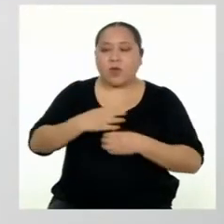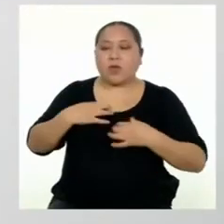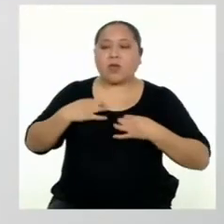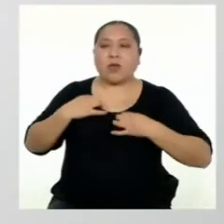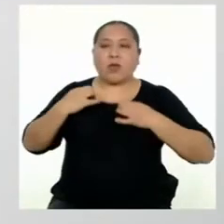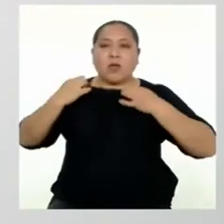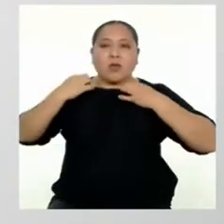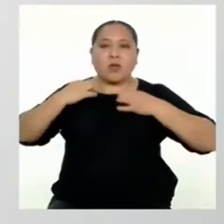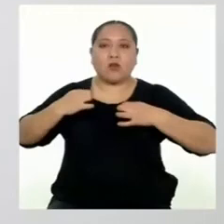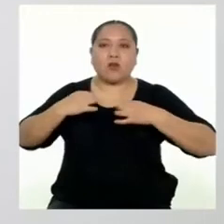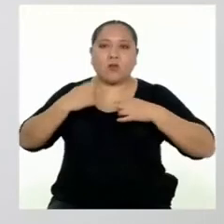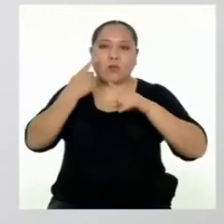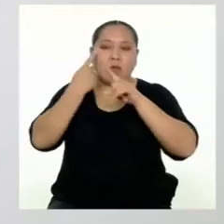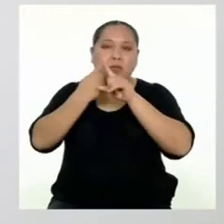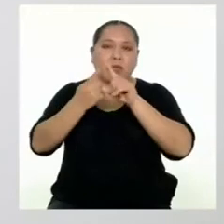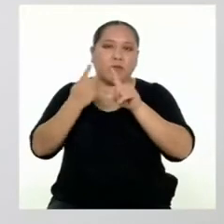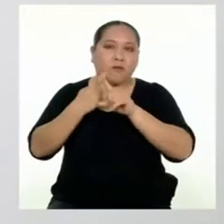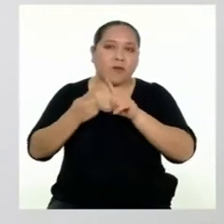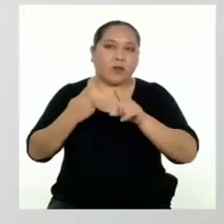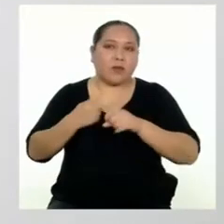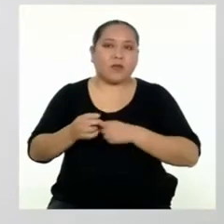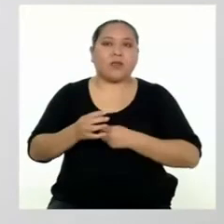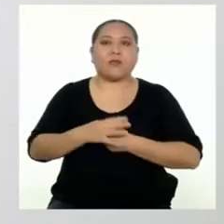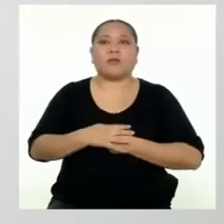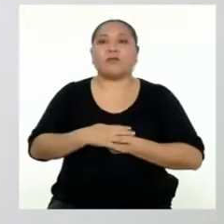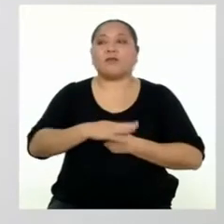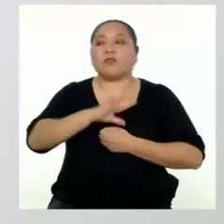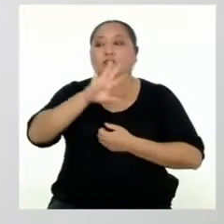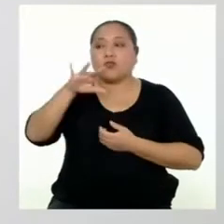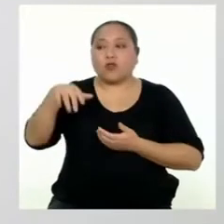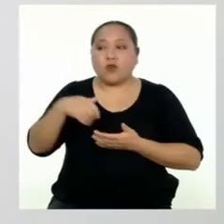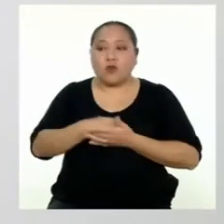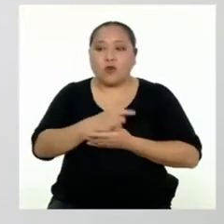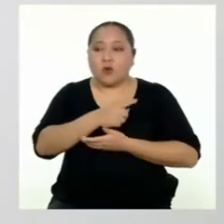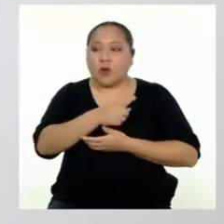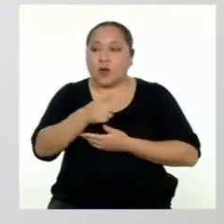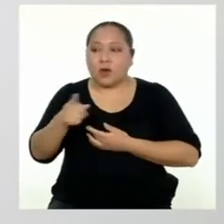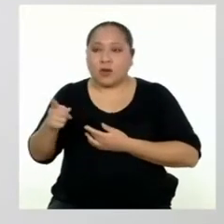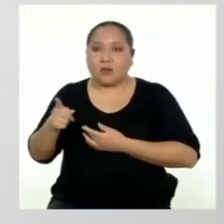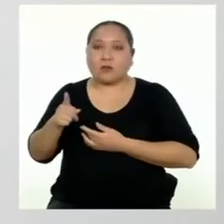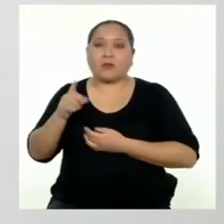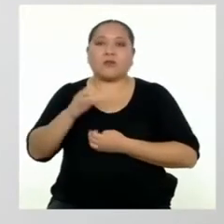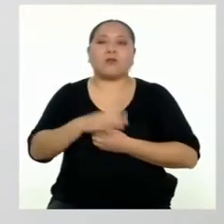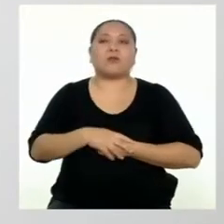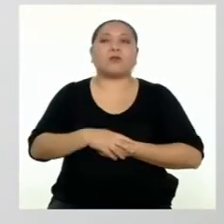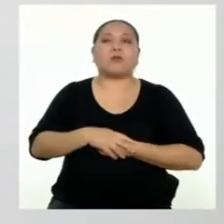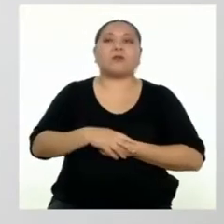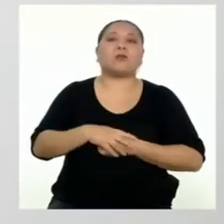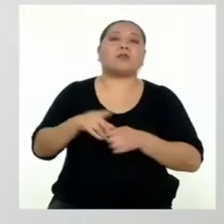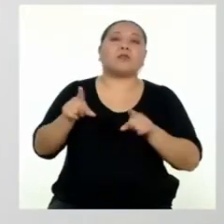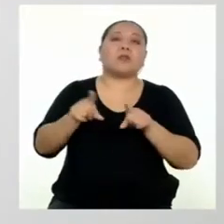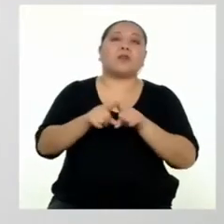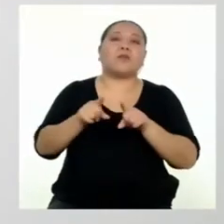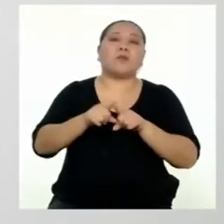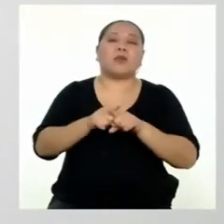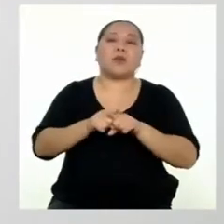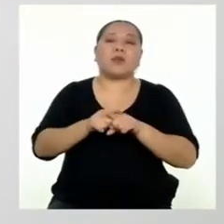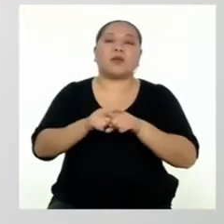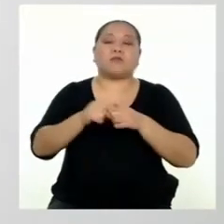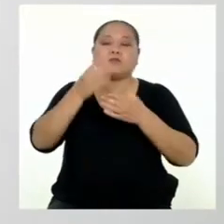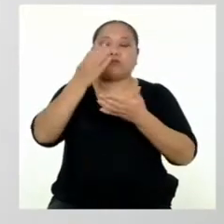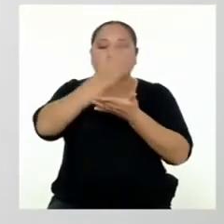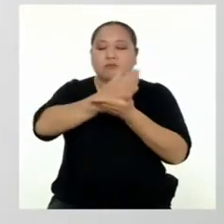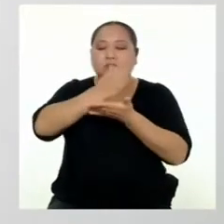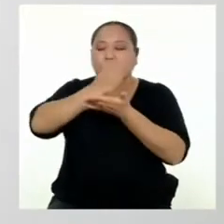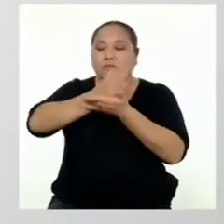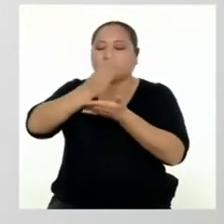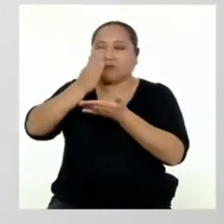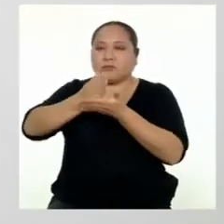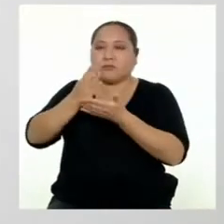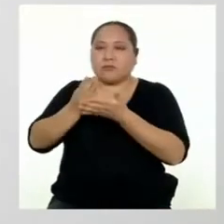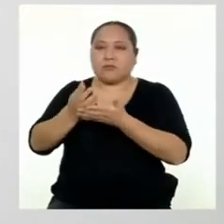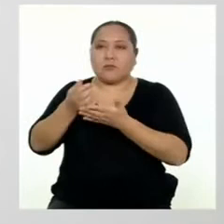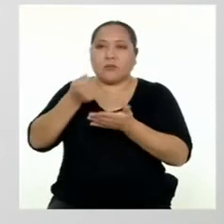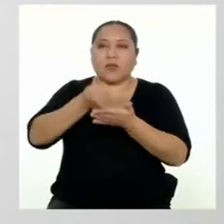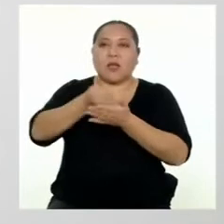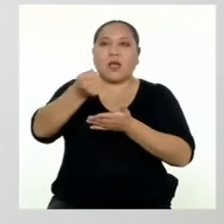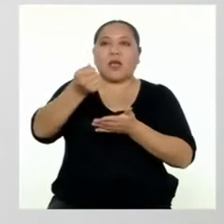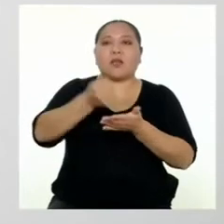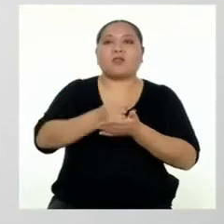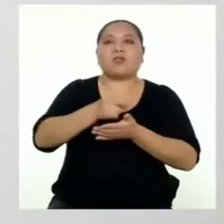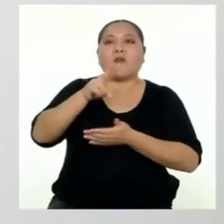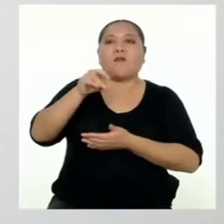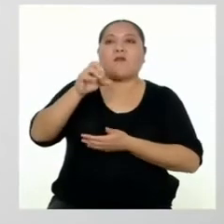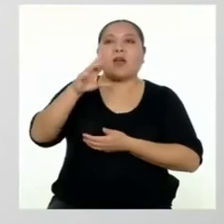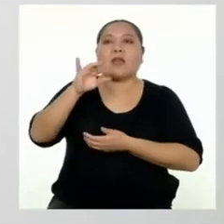en vestimenta, etc. Todos esos gastos, a su vez, se subdividen en gastos variables